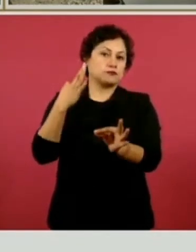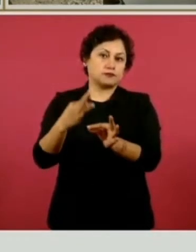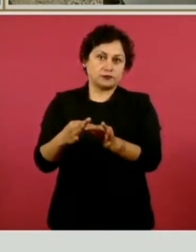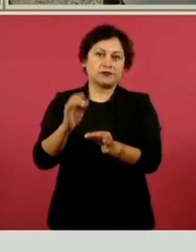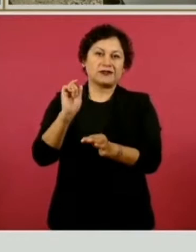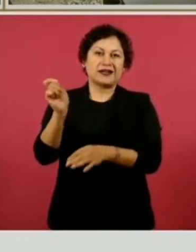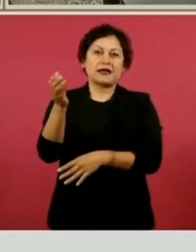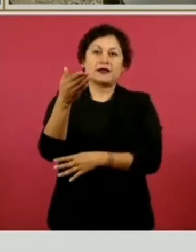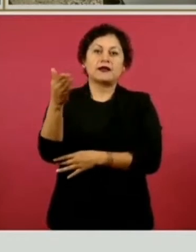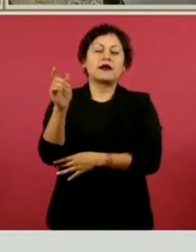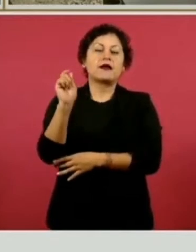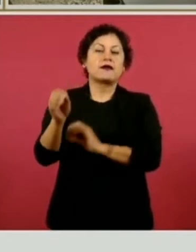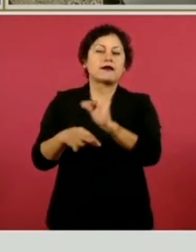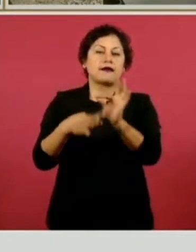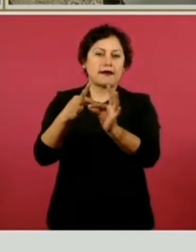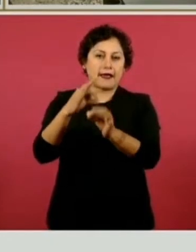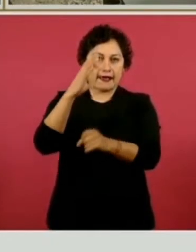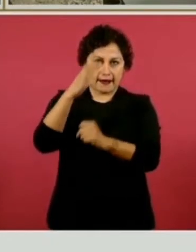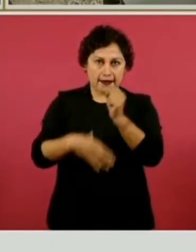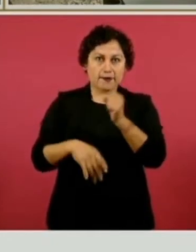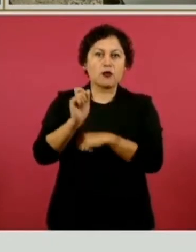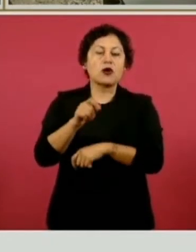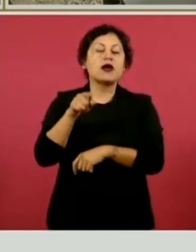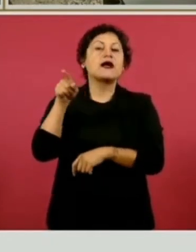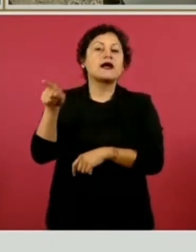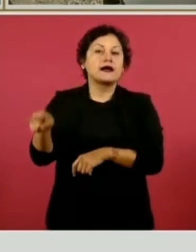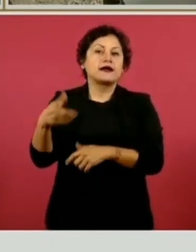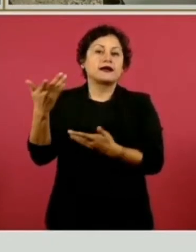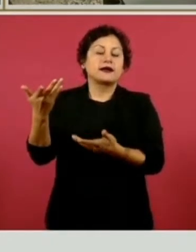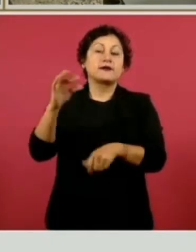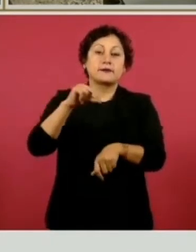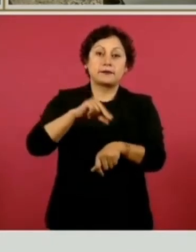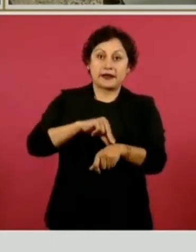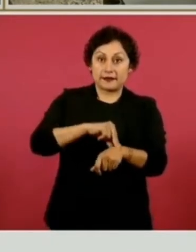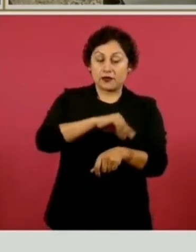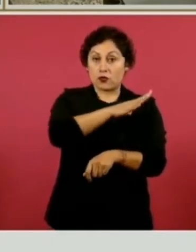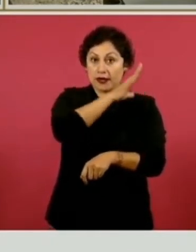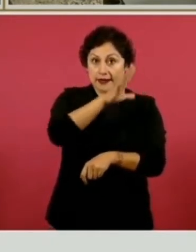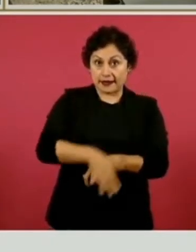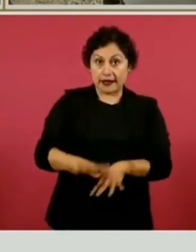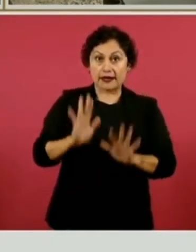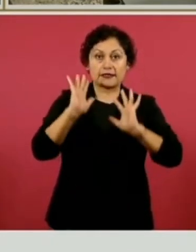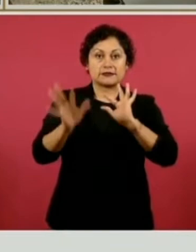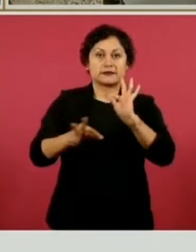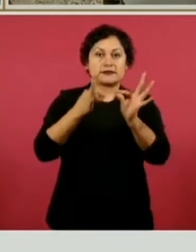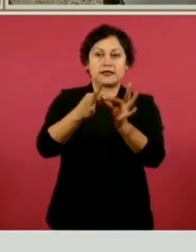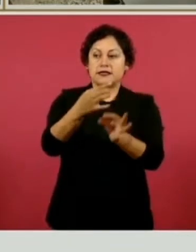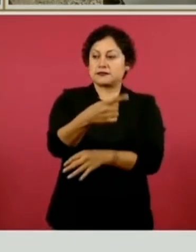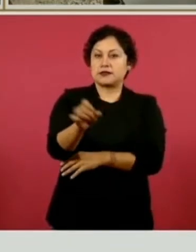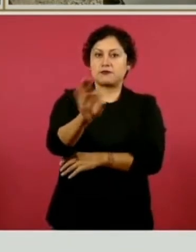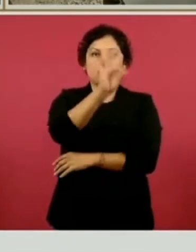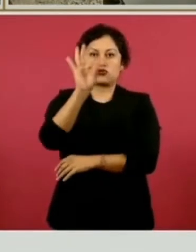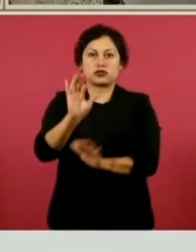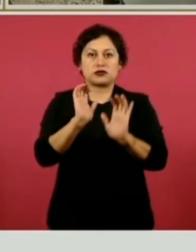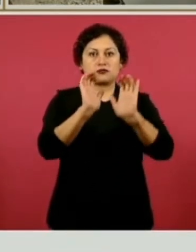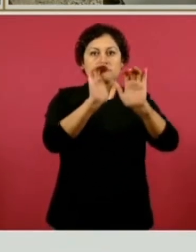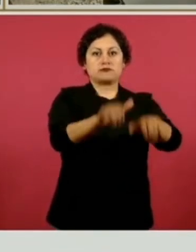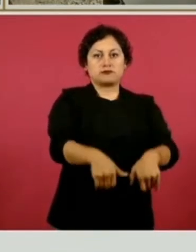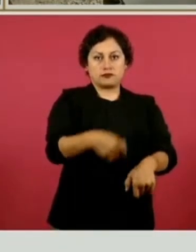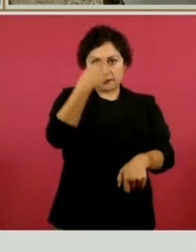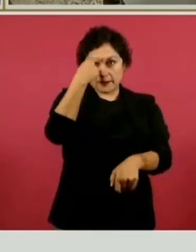médicos generales para centros de salud de primer nivel. Ya tenemos el 100 por ciento de los médicos para los 112